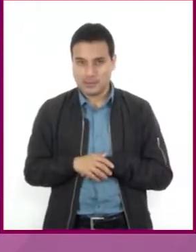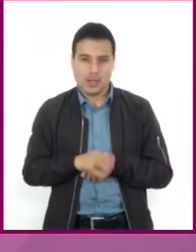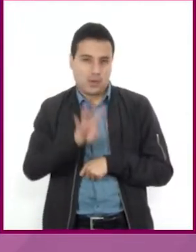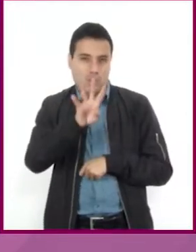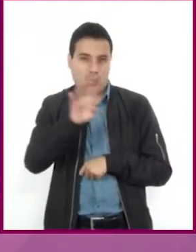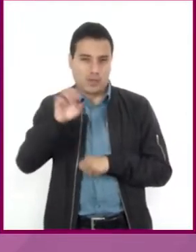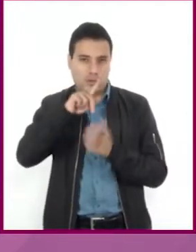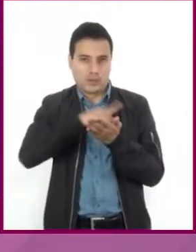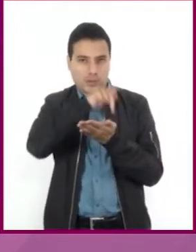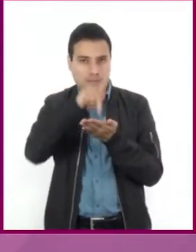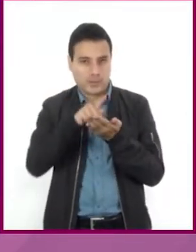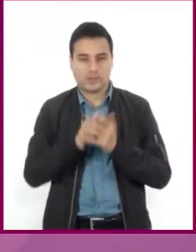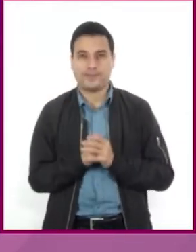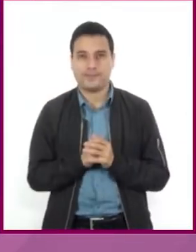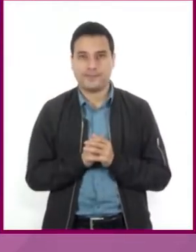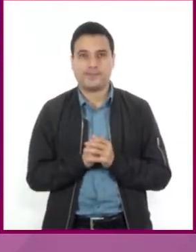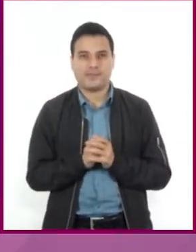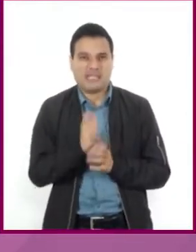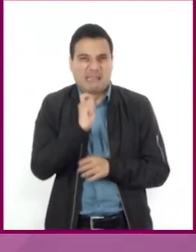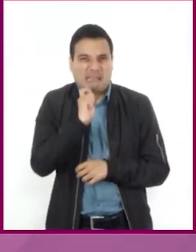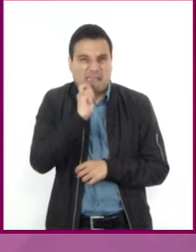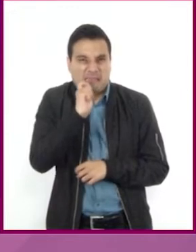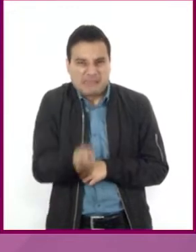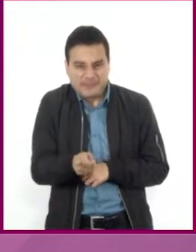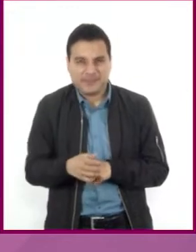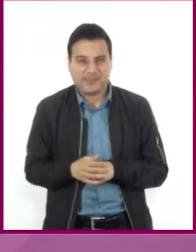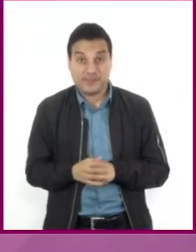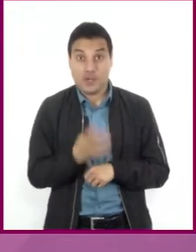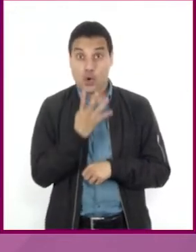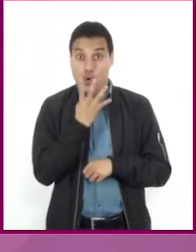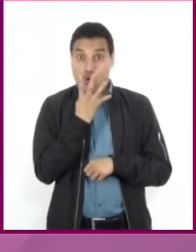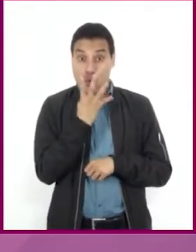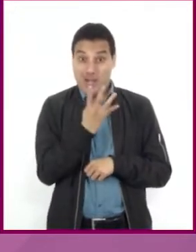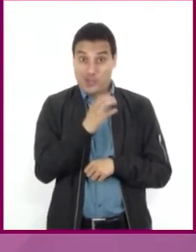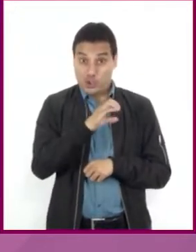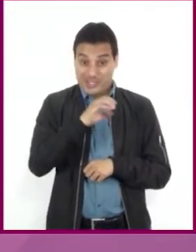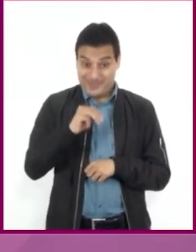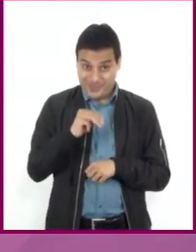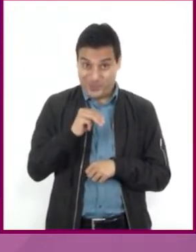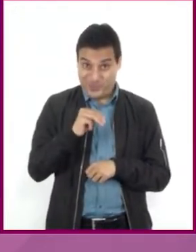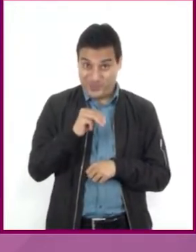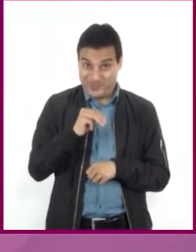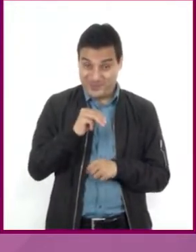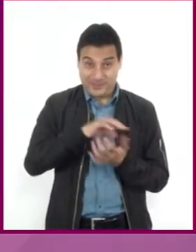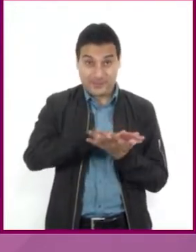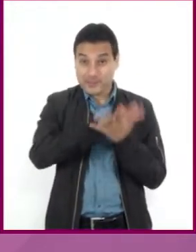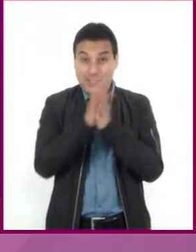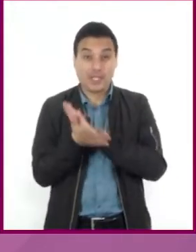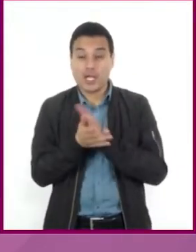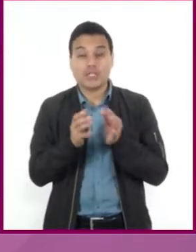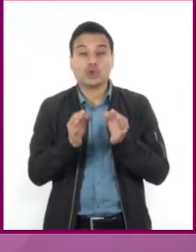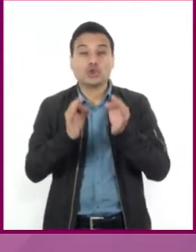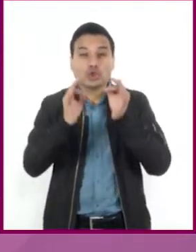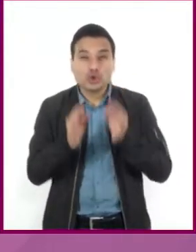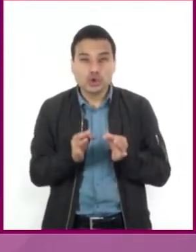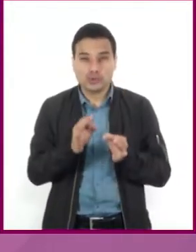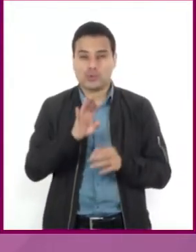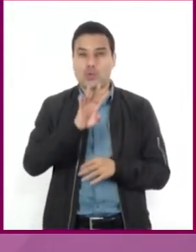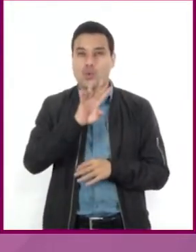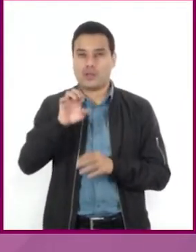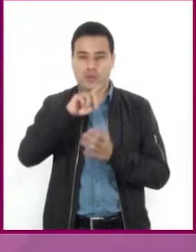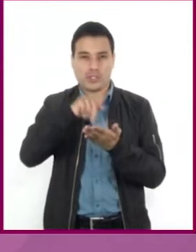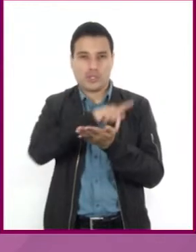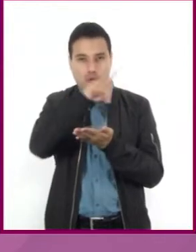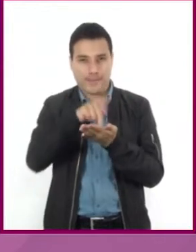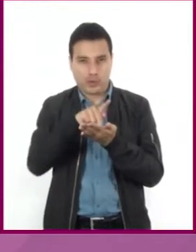kilómetros. Es decir, 4 centímetros en el mapa son en realidad 400 kilómetros